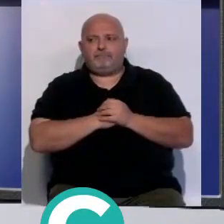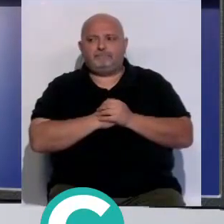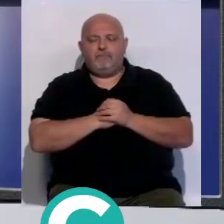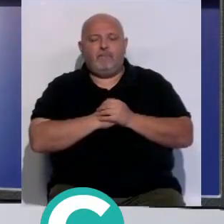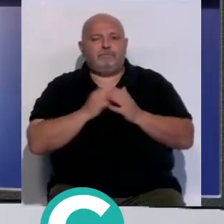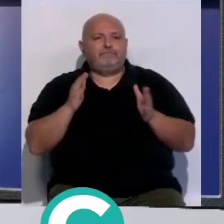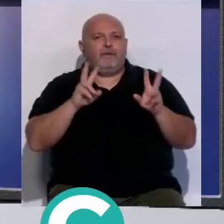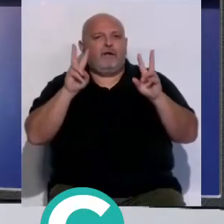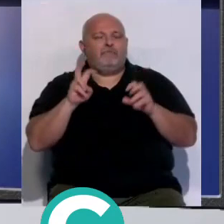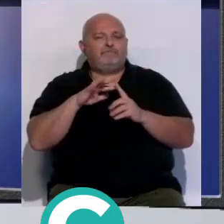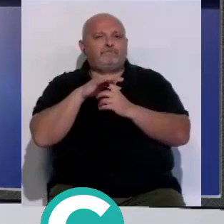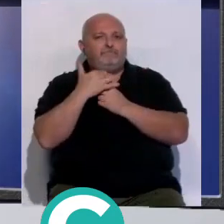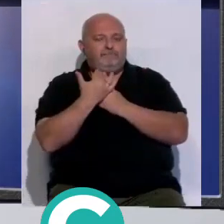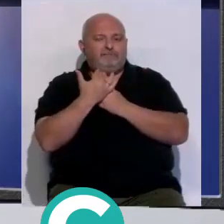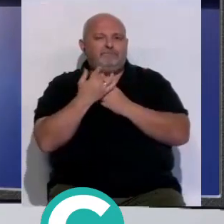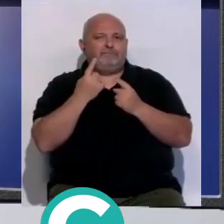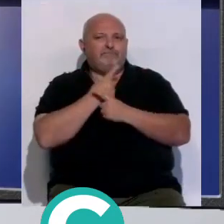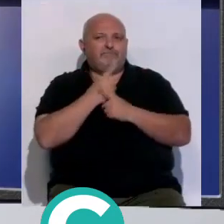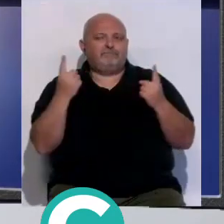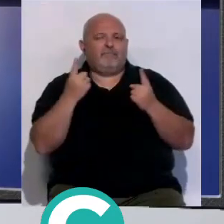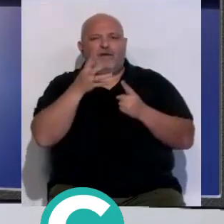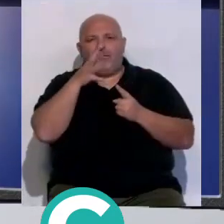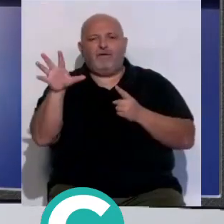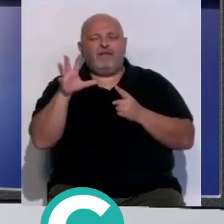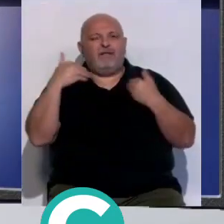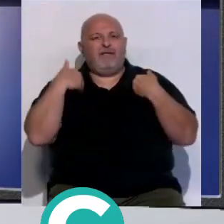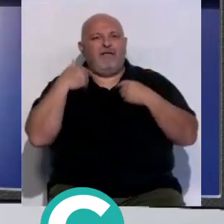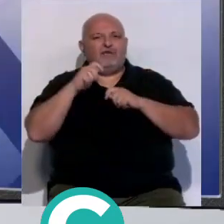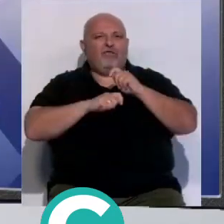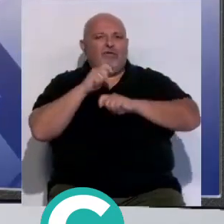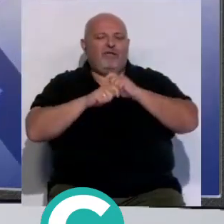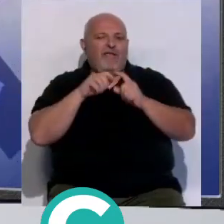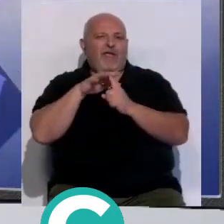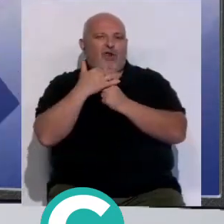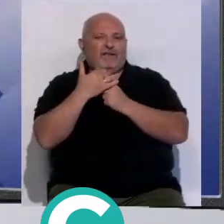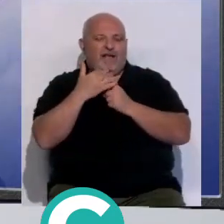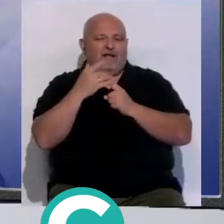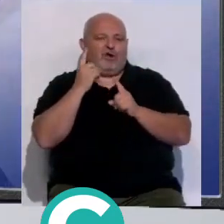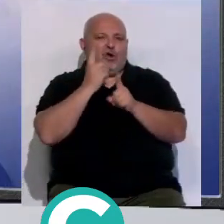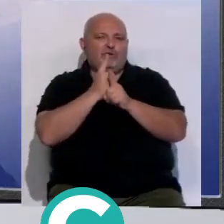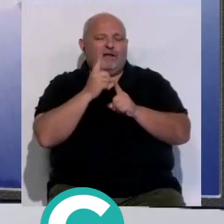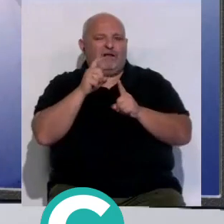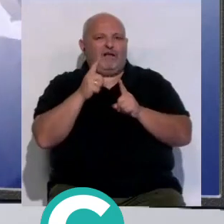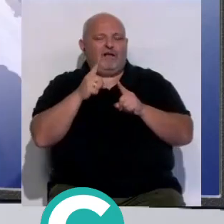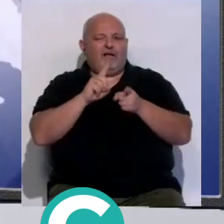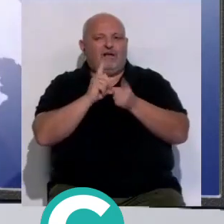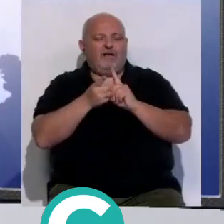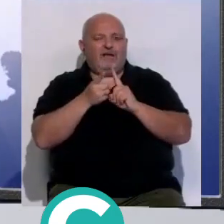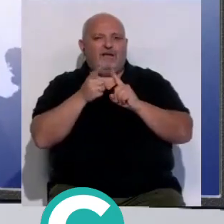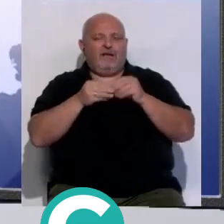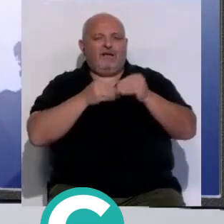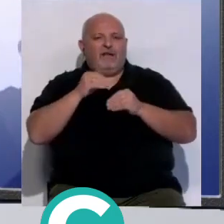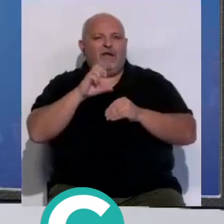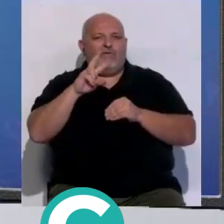y en materia de medio ambiente les ofrecimos las denuncias de las organizaciones ecologistas contra el trazado del